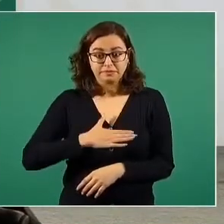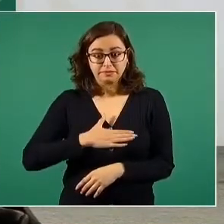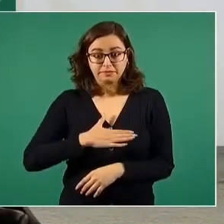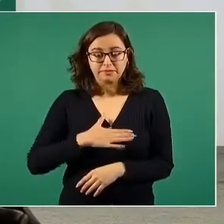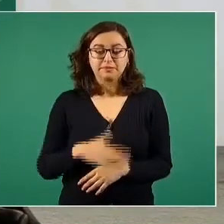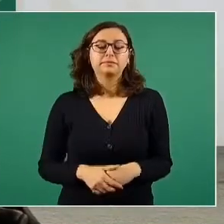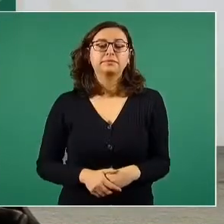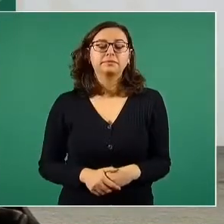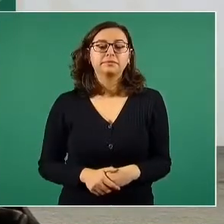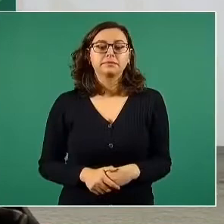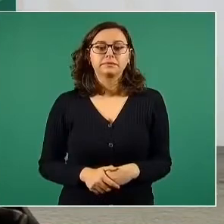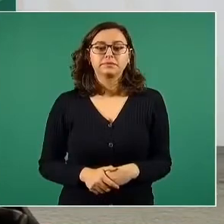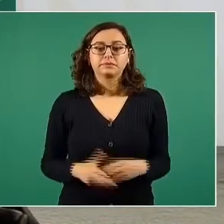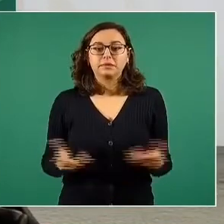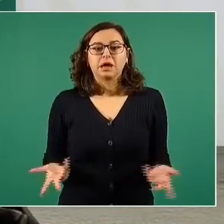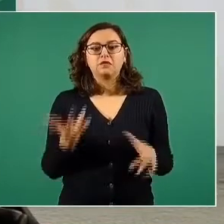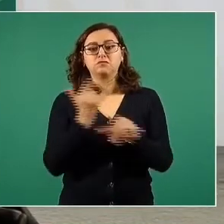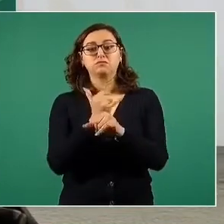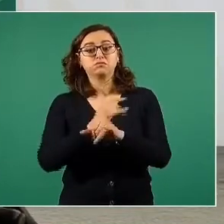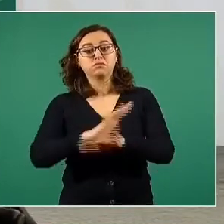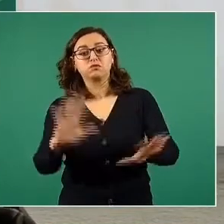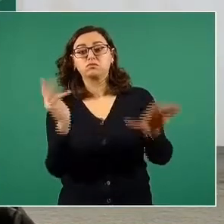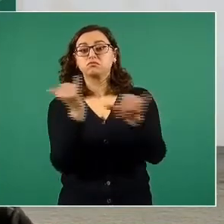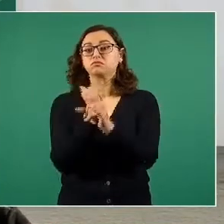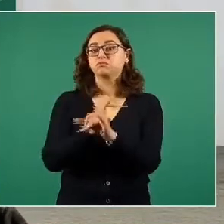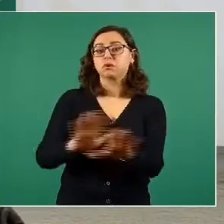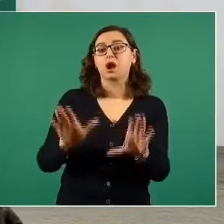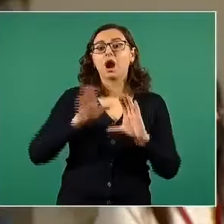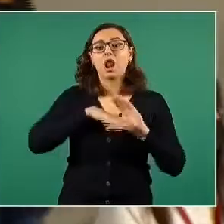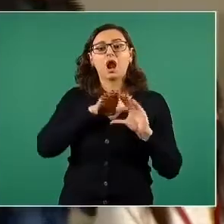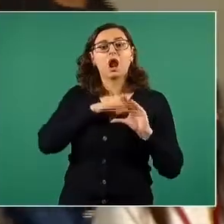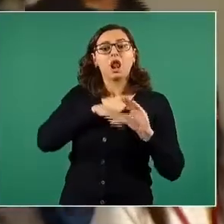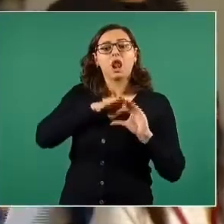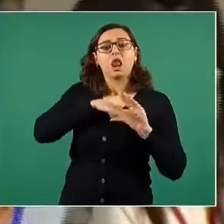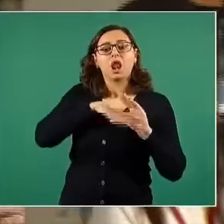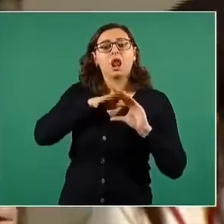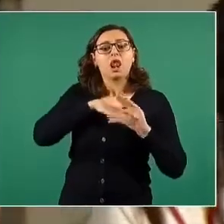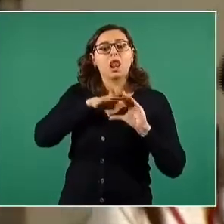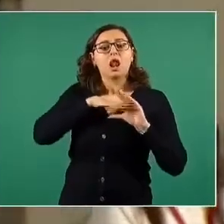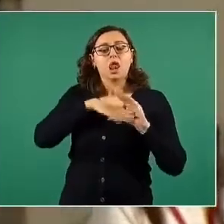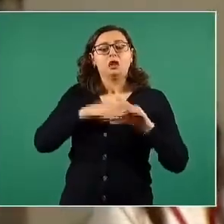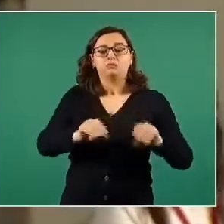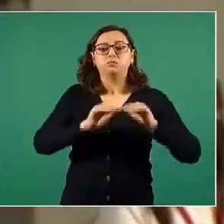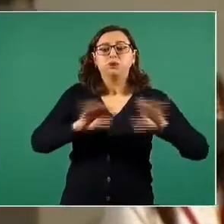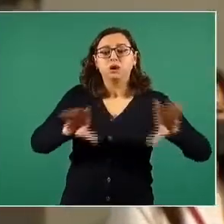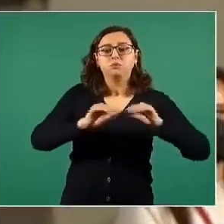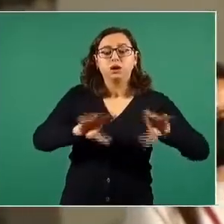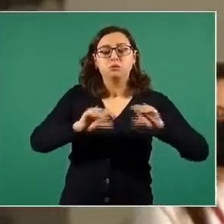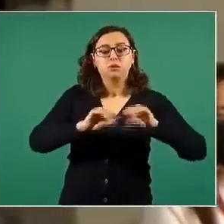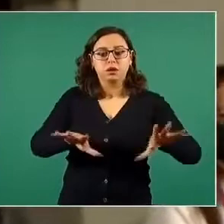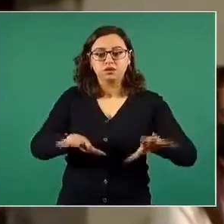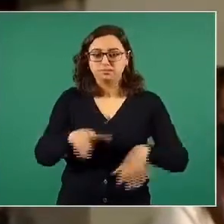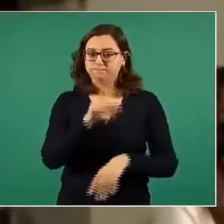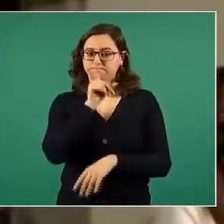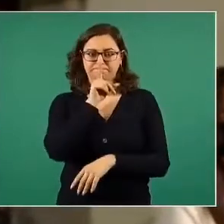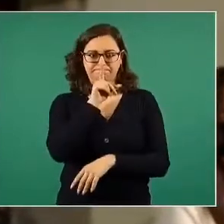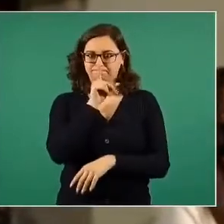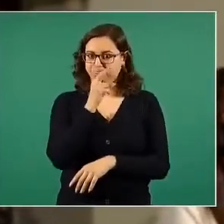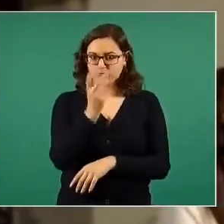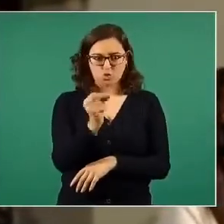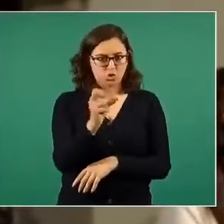informes vehementes, no sólo la palabrería, no sólo el rollo burocrático, la verdad.